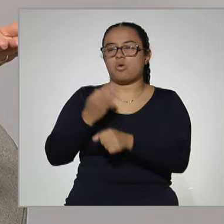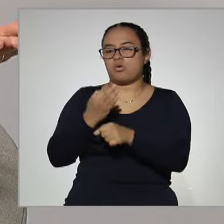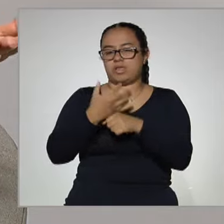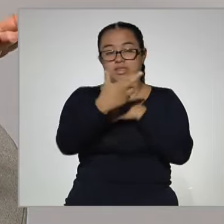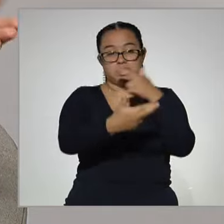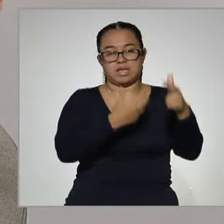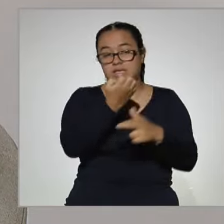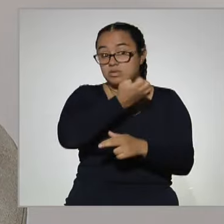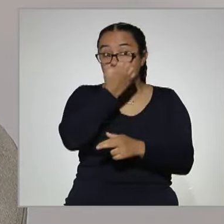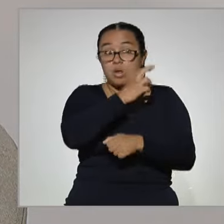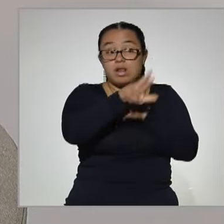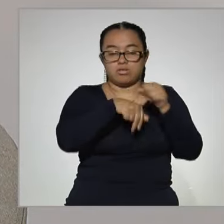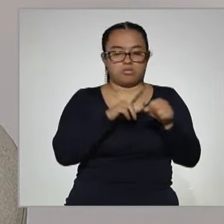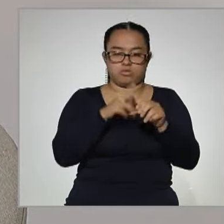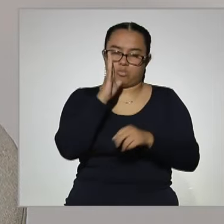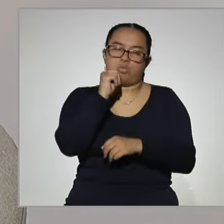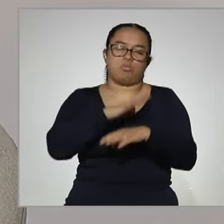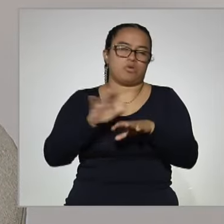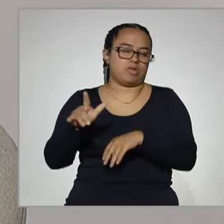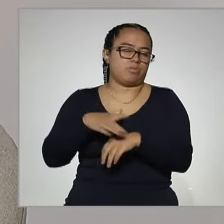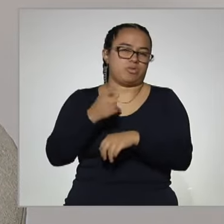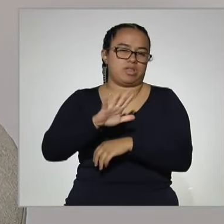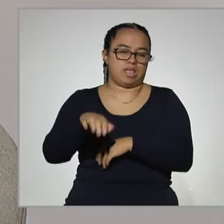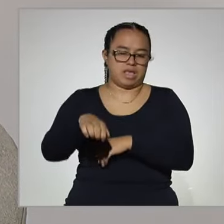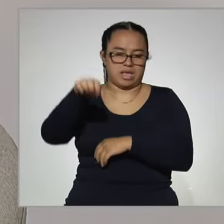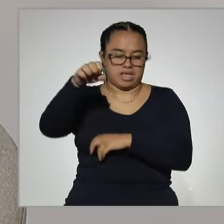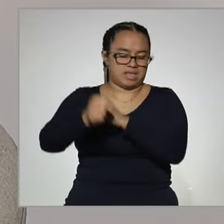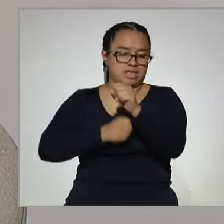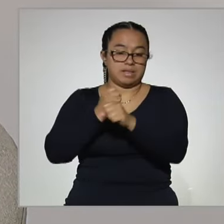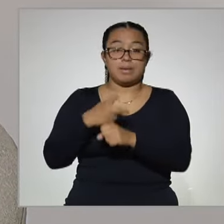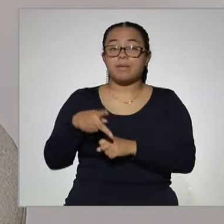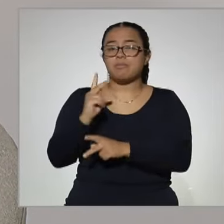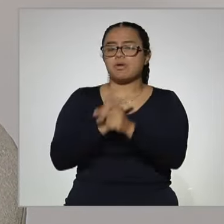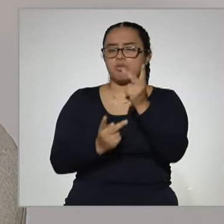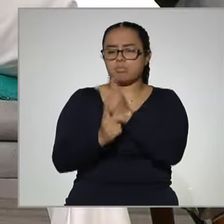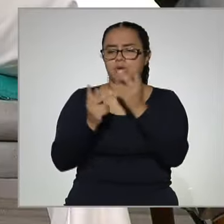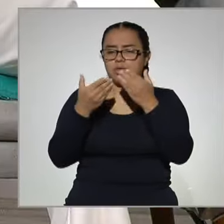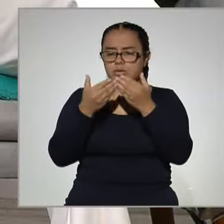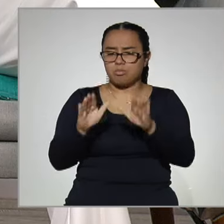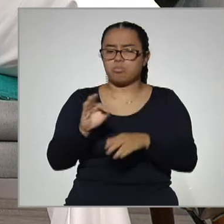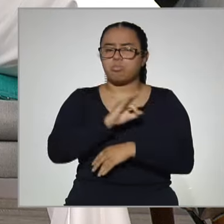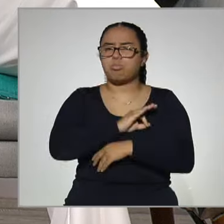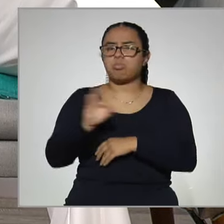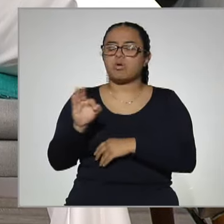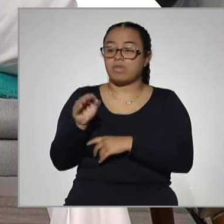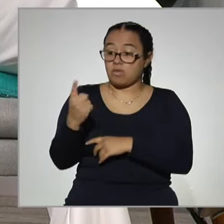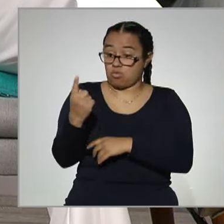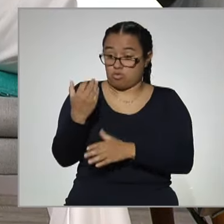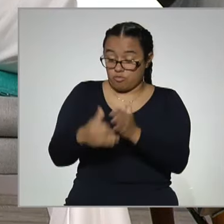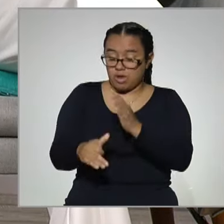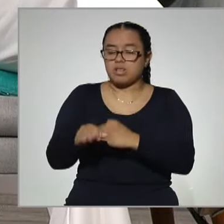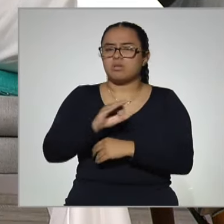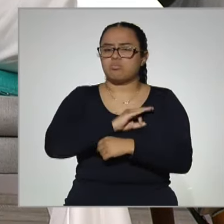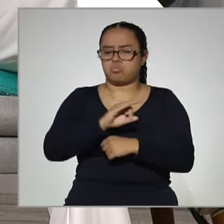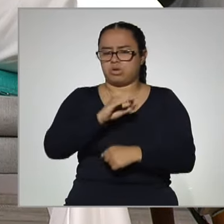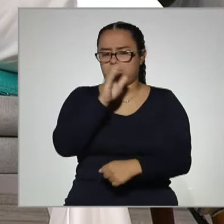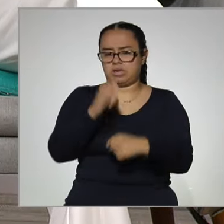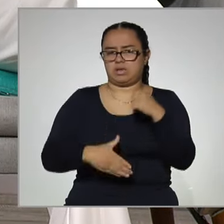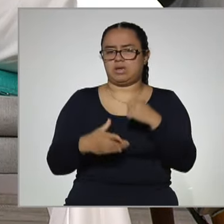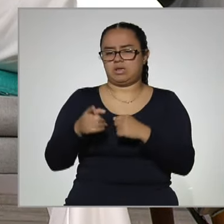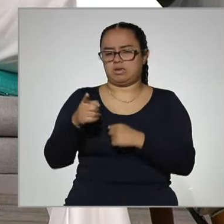regresar al escolarizado, pero podría hacer, por ejemplo, en prepa abierta, el módulo que le falta y concluir su